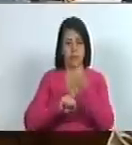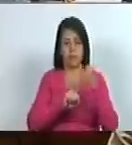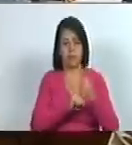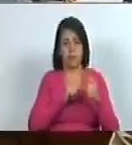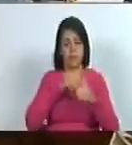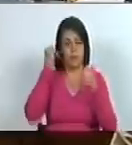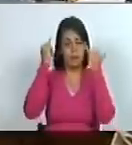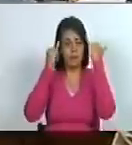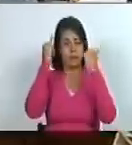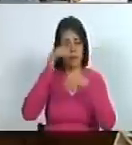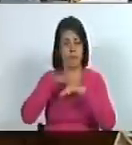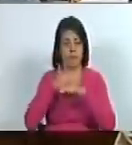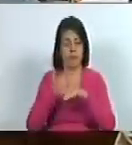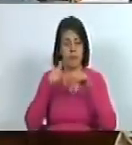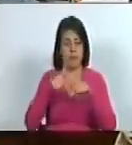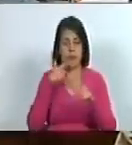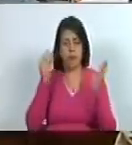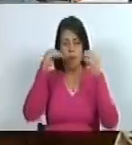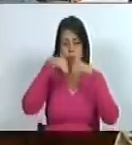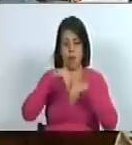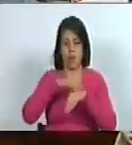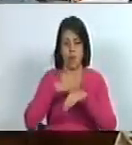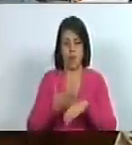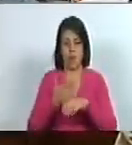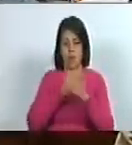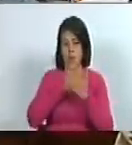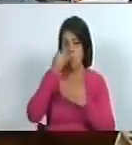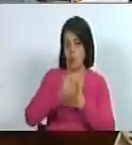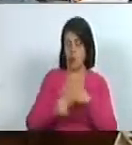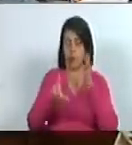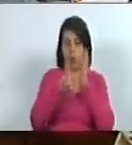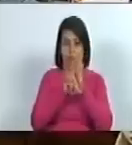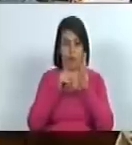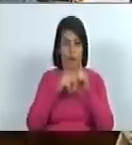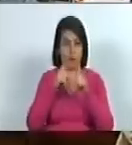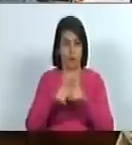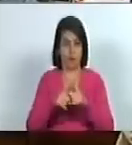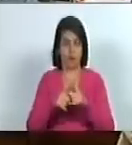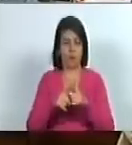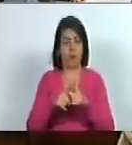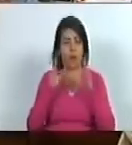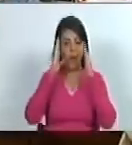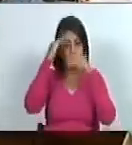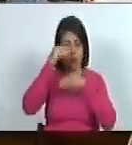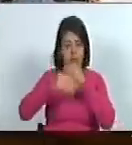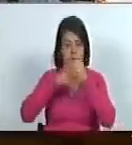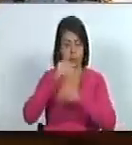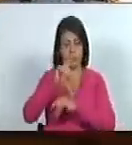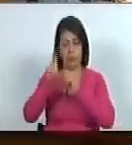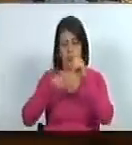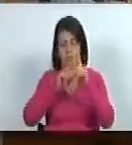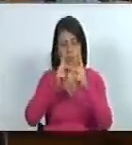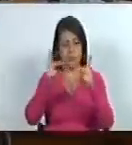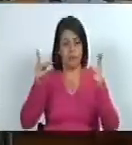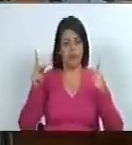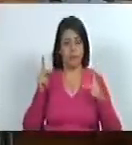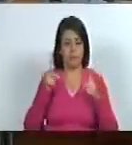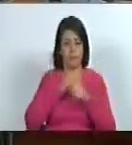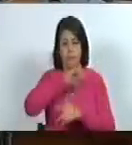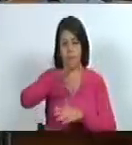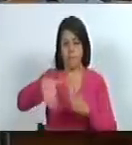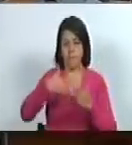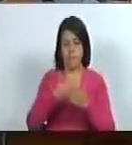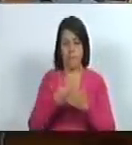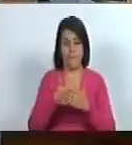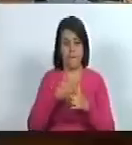iniciativa de acuerdo con este proyecto de ley y atentos a lo que será la consulta pública y a todo